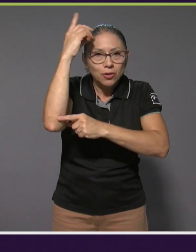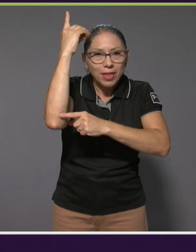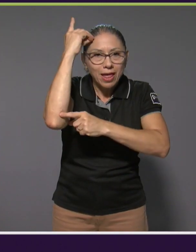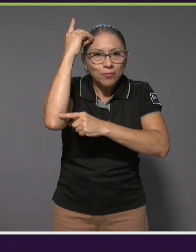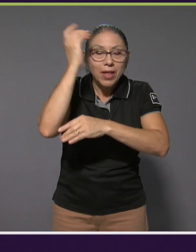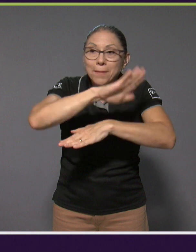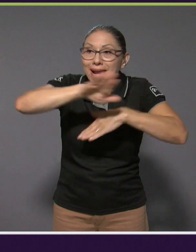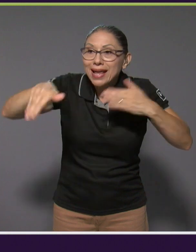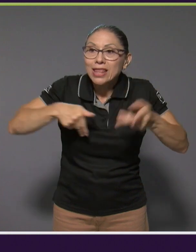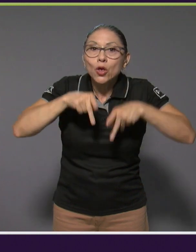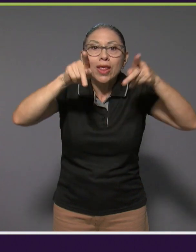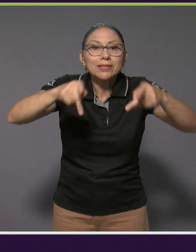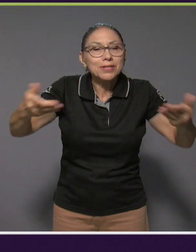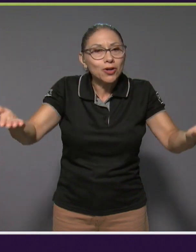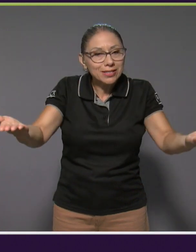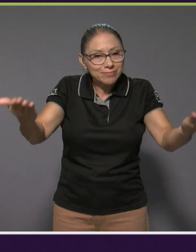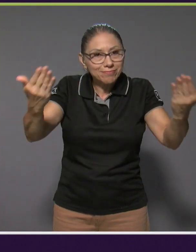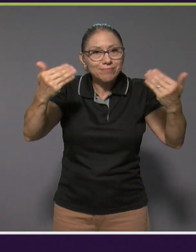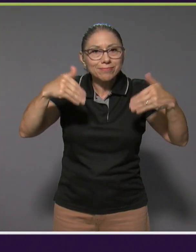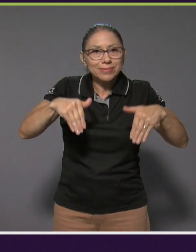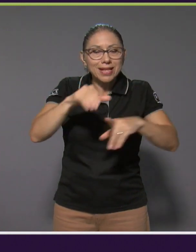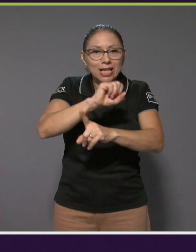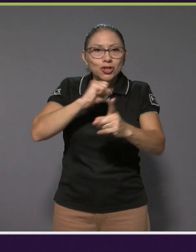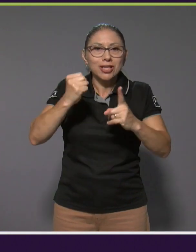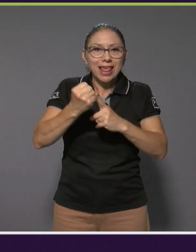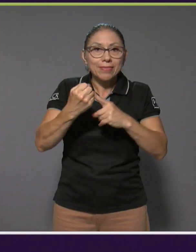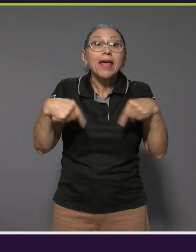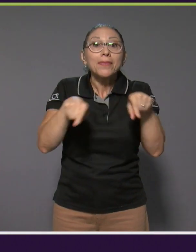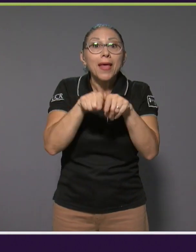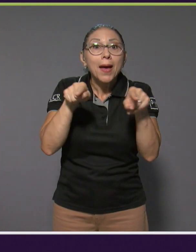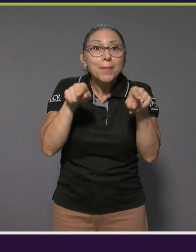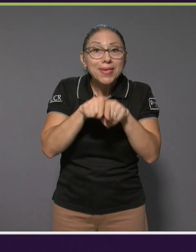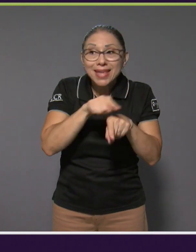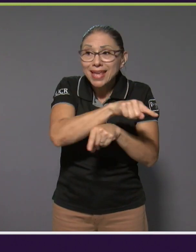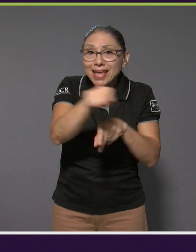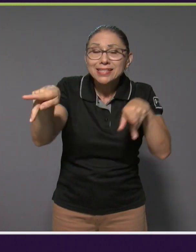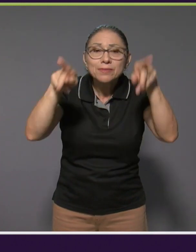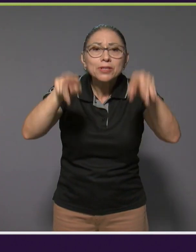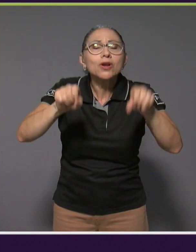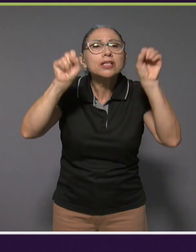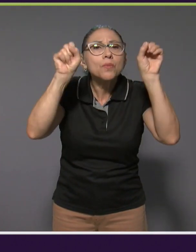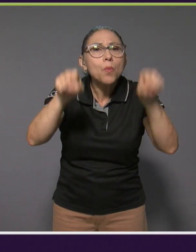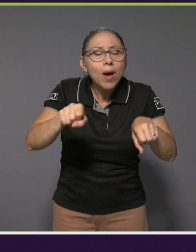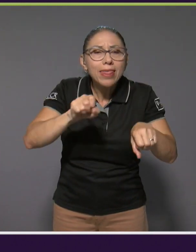en la sociedad, incluyendo a esas personas al mercado de trabajo.